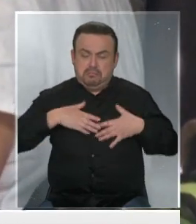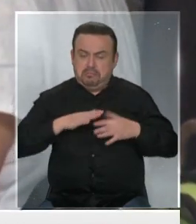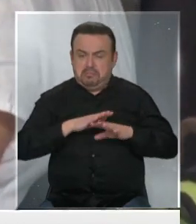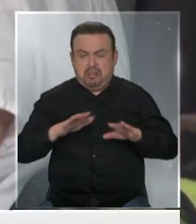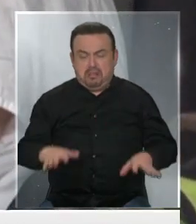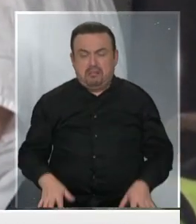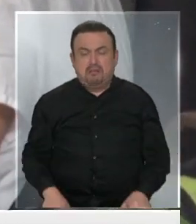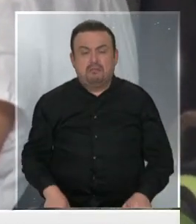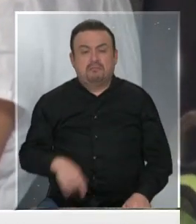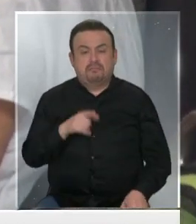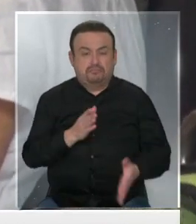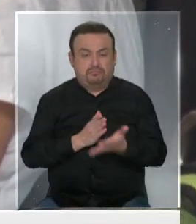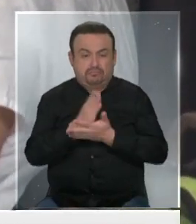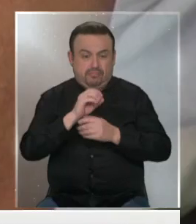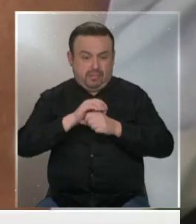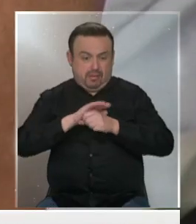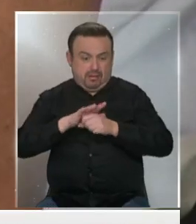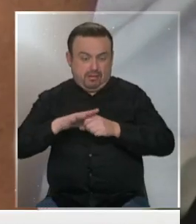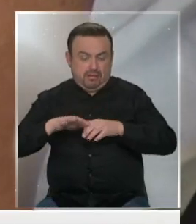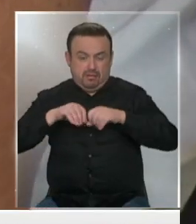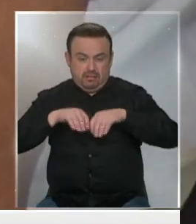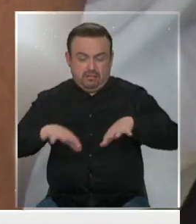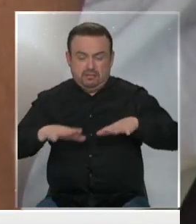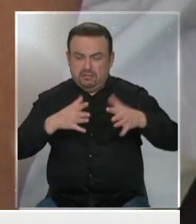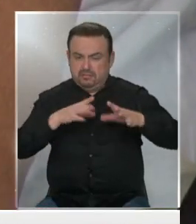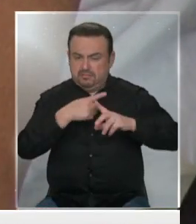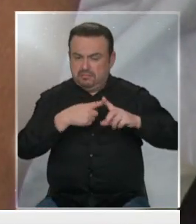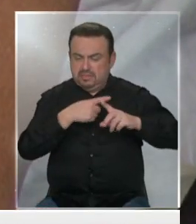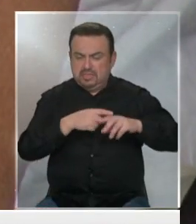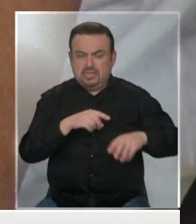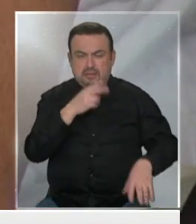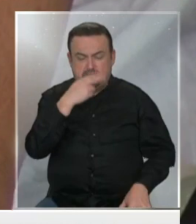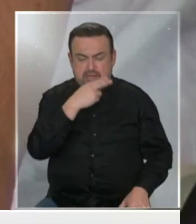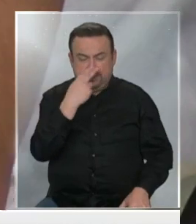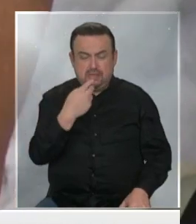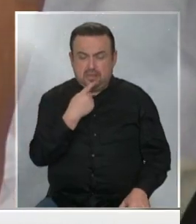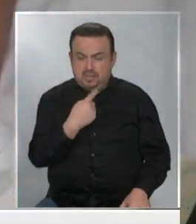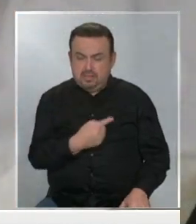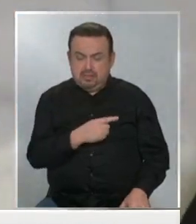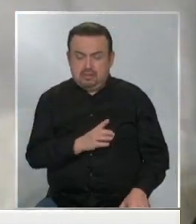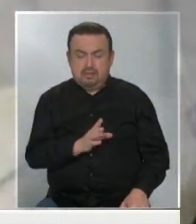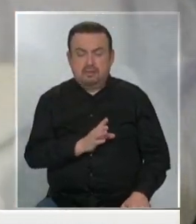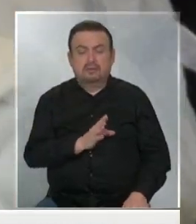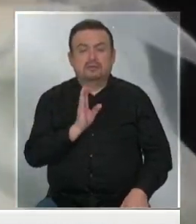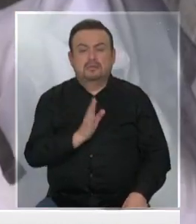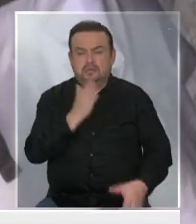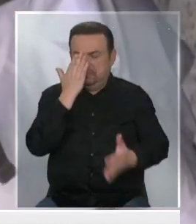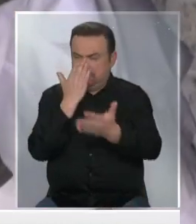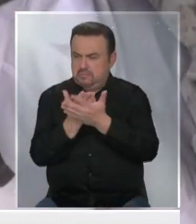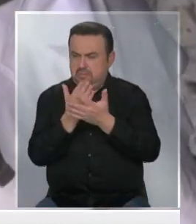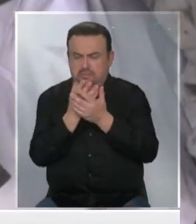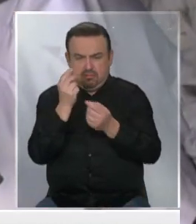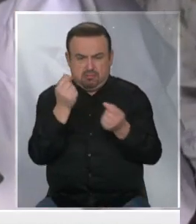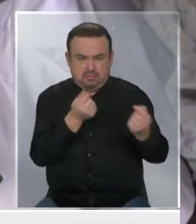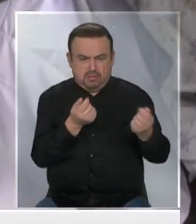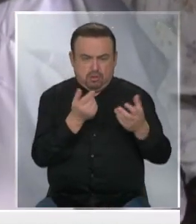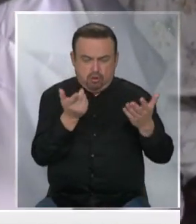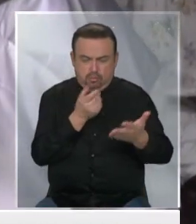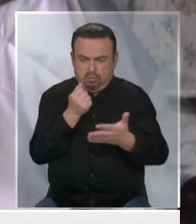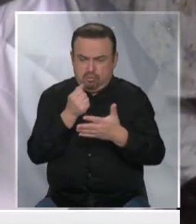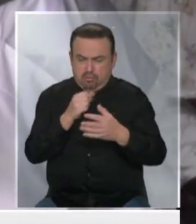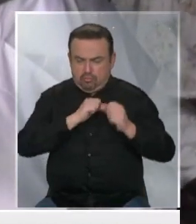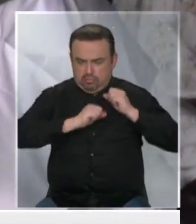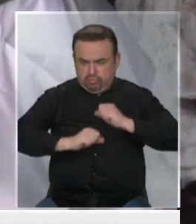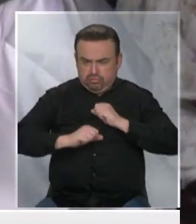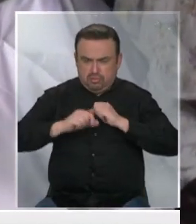Ahora, desde el inicio de la pandemia, a mediados de marzo, Hernández se ha mostrado al frente de la estrategia de combate y también